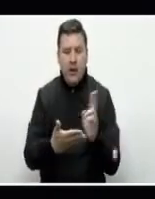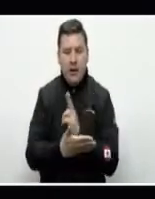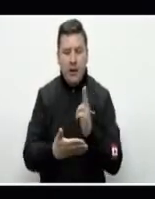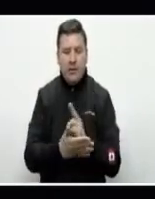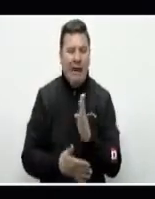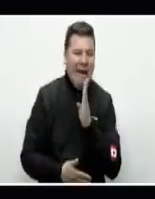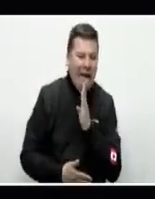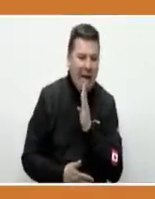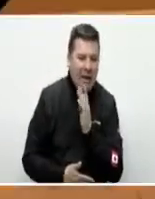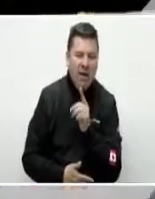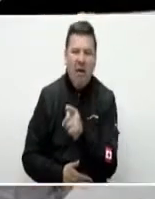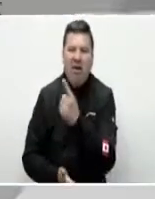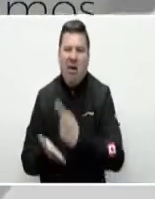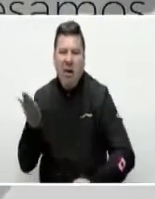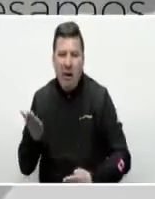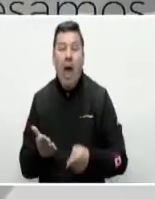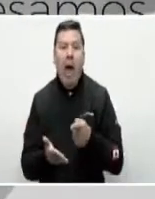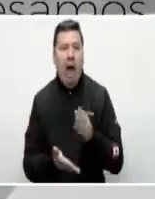en Ike.